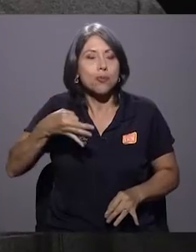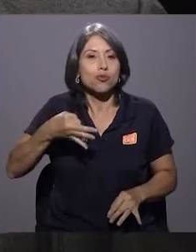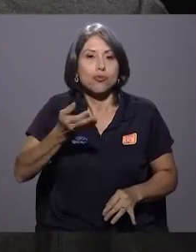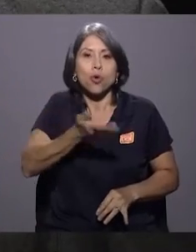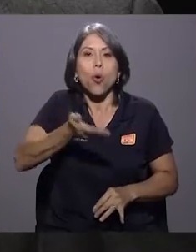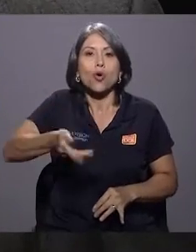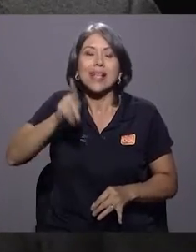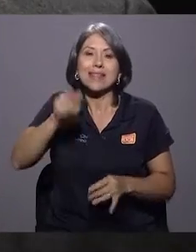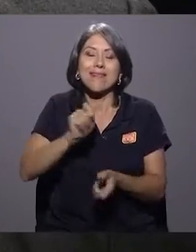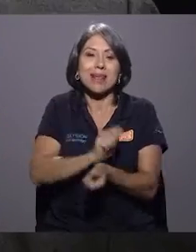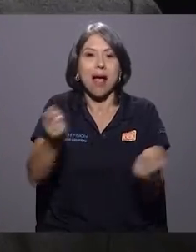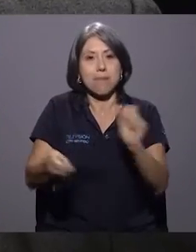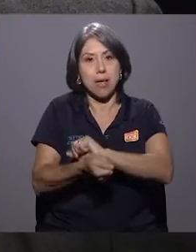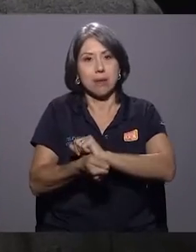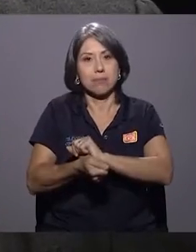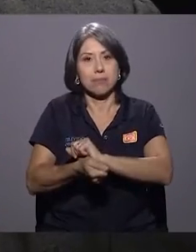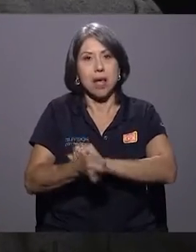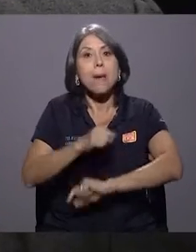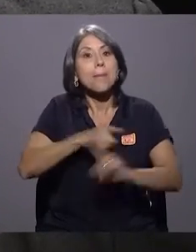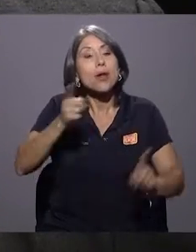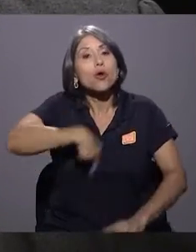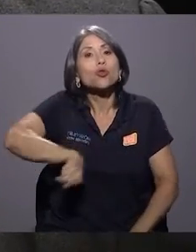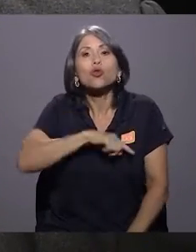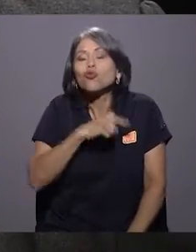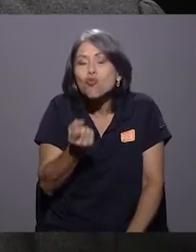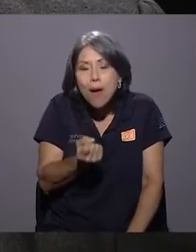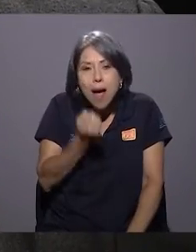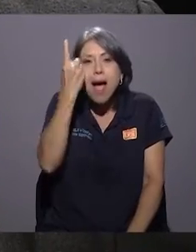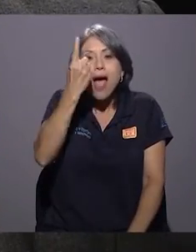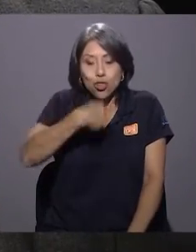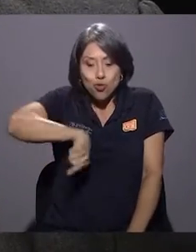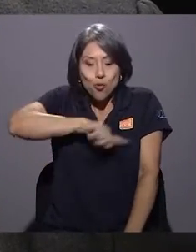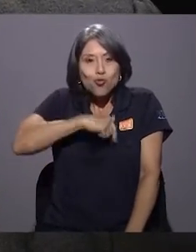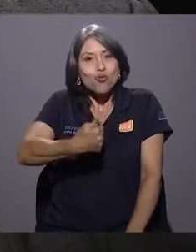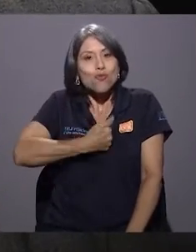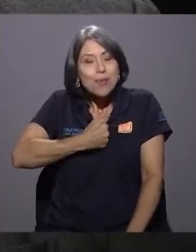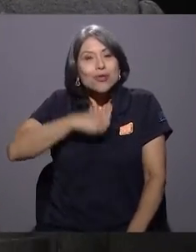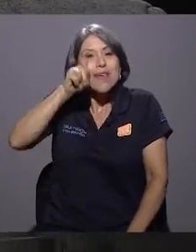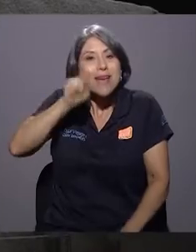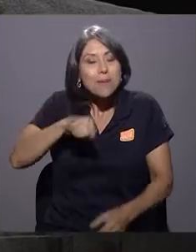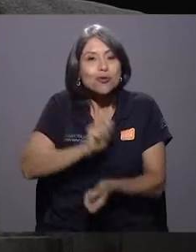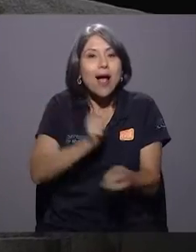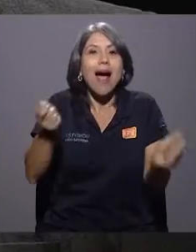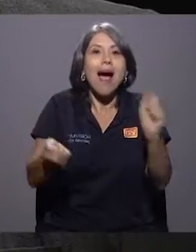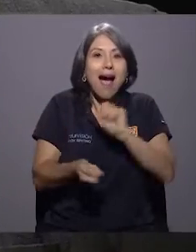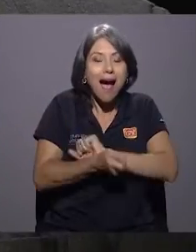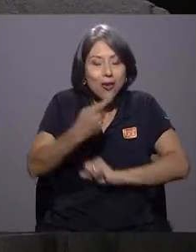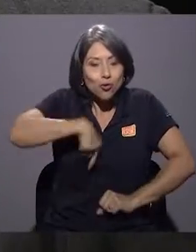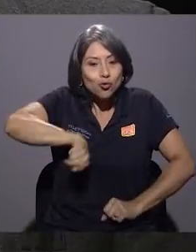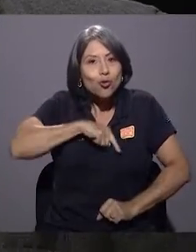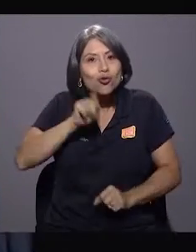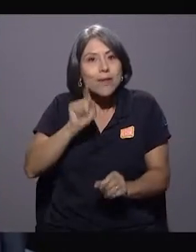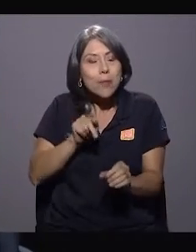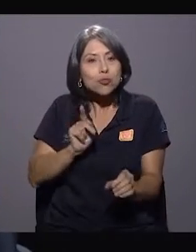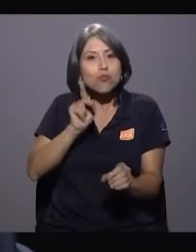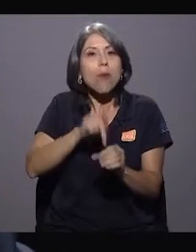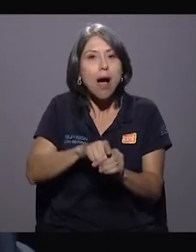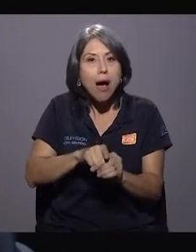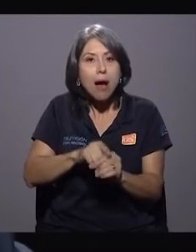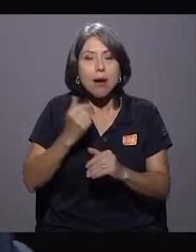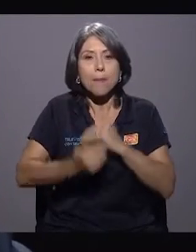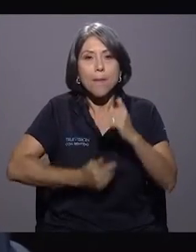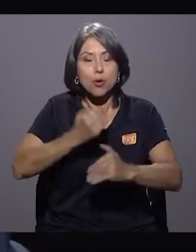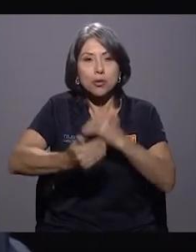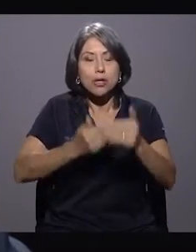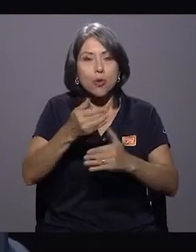cambiar. Lo que aún no hemos entendido es que nosotros somos los que tenemos que ser esos factores de cambio, esos actores del cambio. Y el proceso